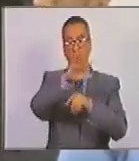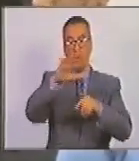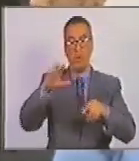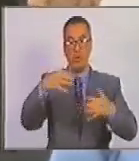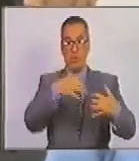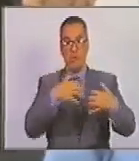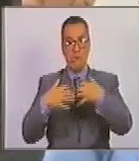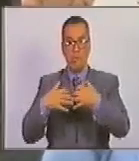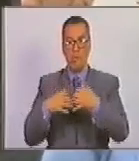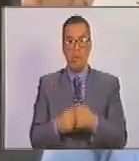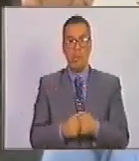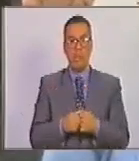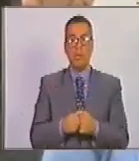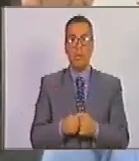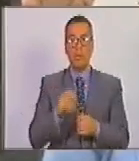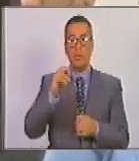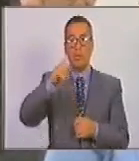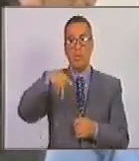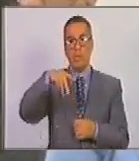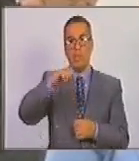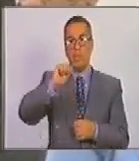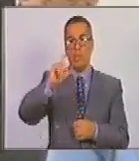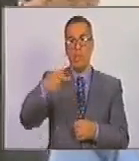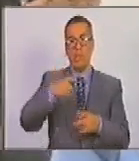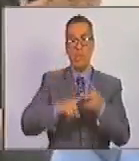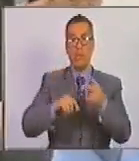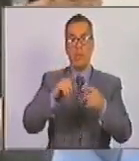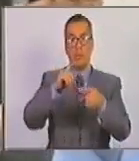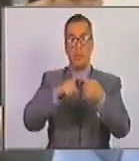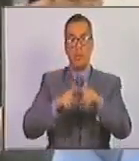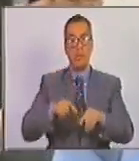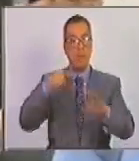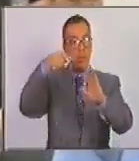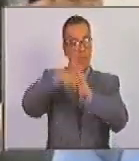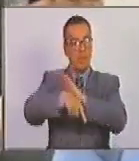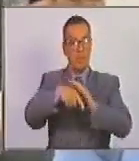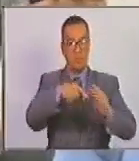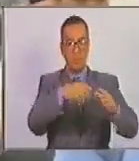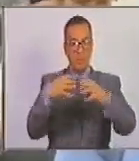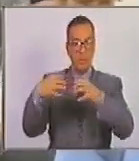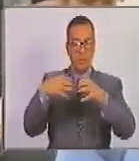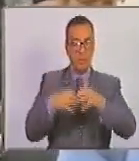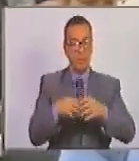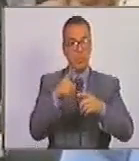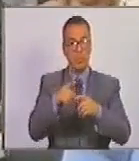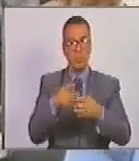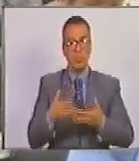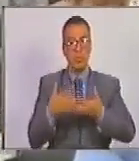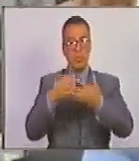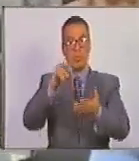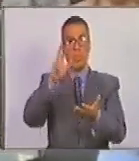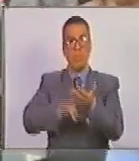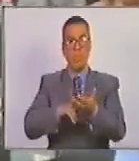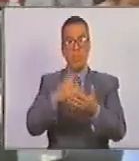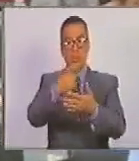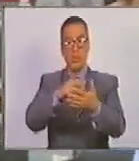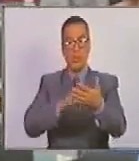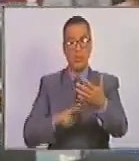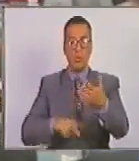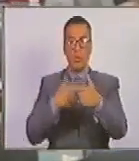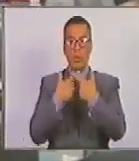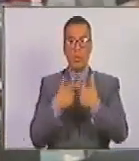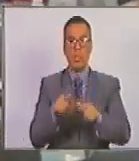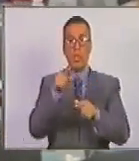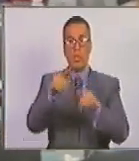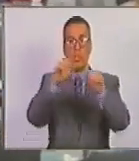contra la apartheid. Ahora bien, en el año 55 profundiza su lucha y se va en favor de la aprobación de la Carta por la Libertad